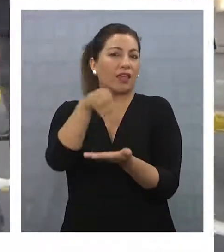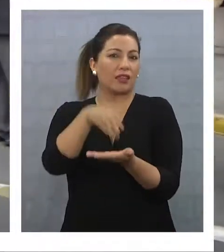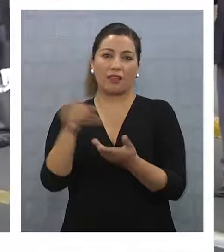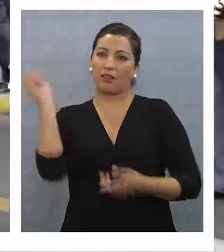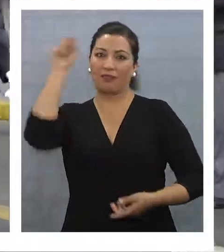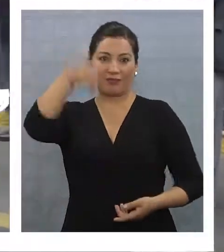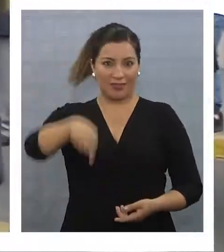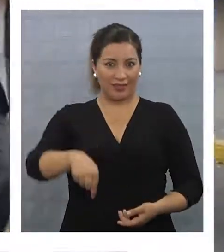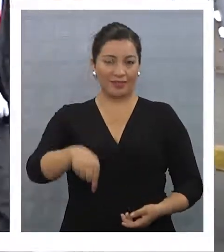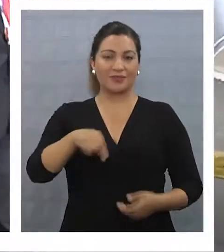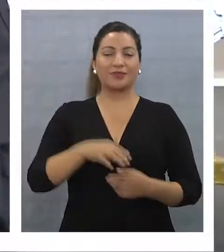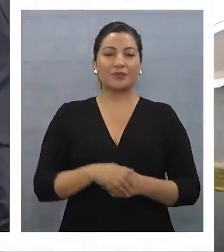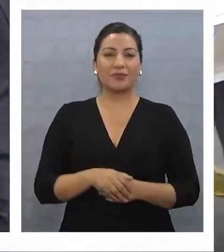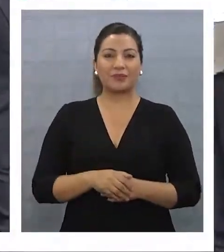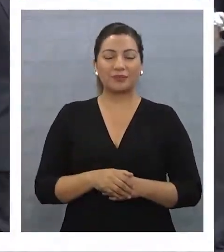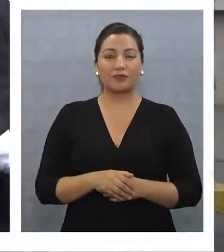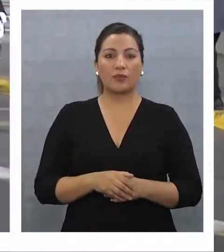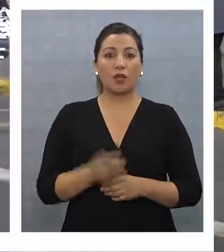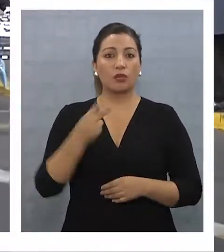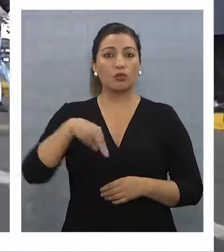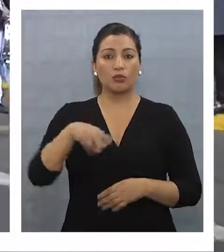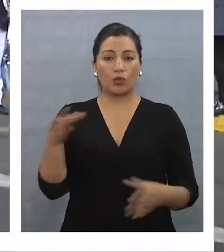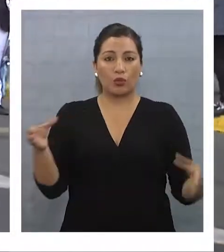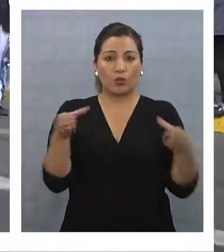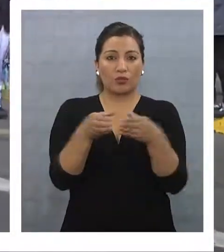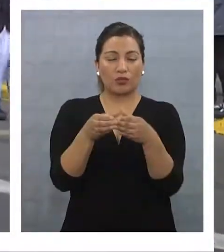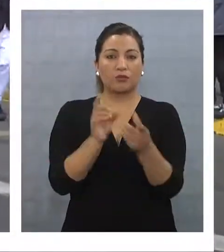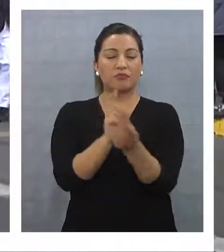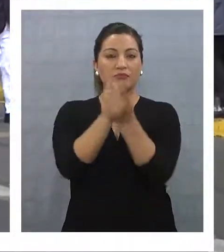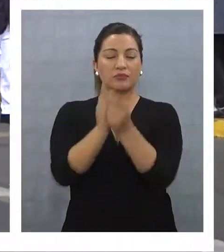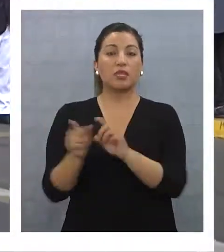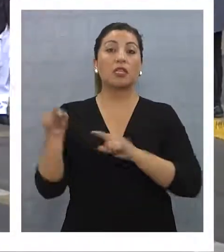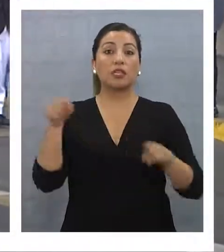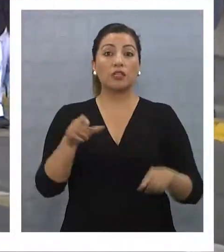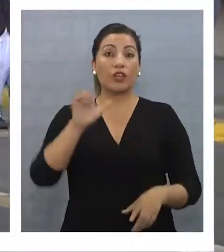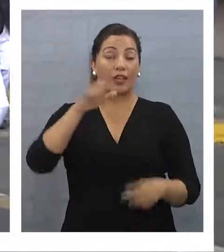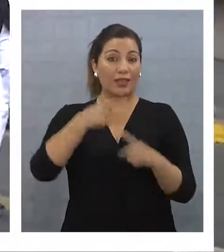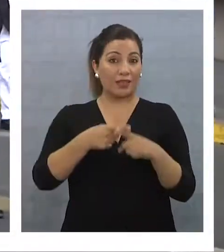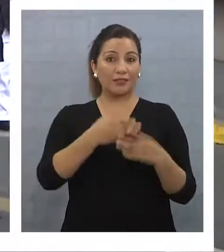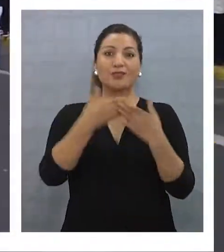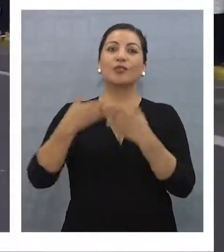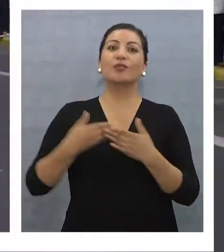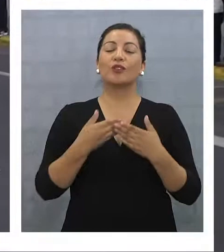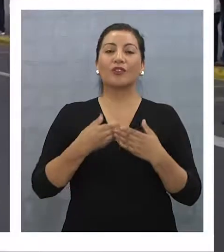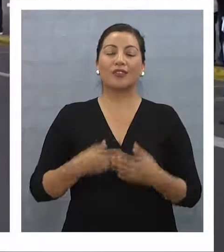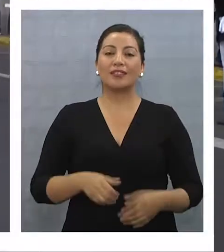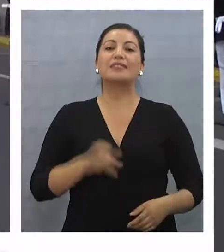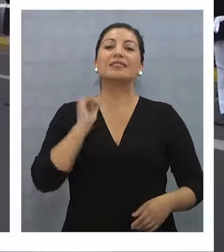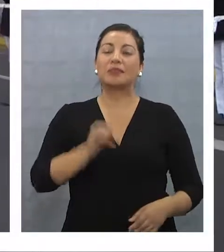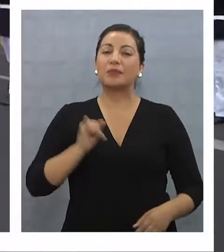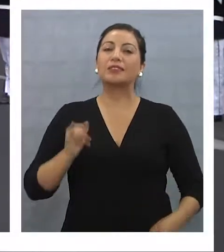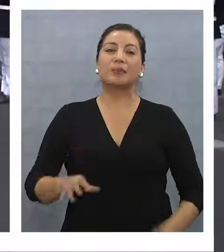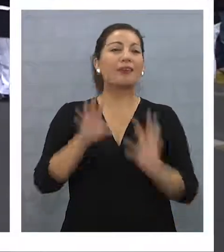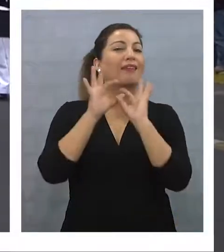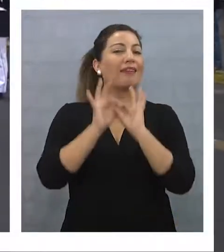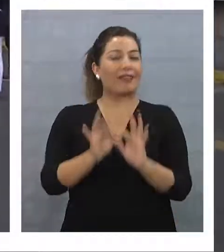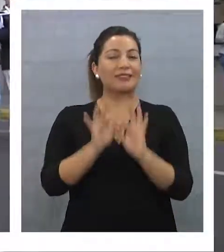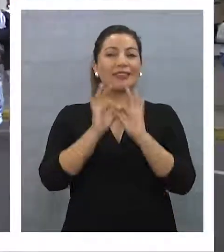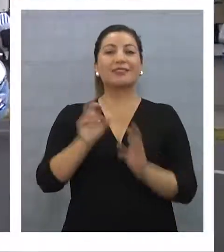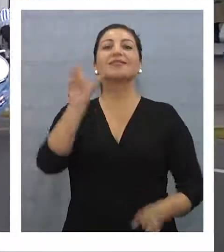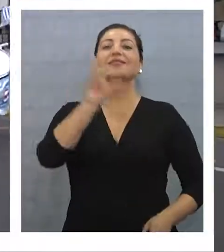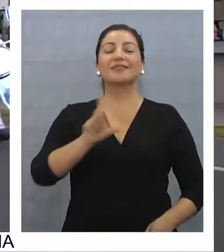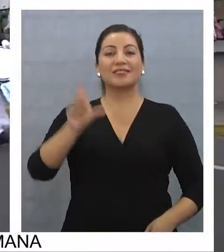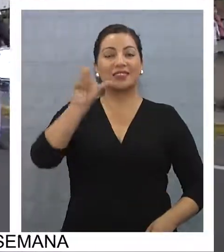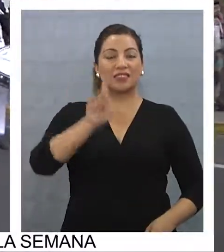por ejemplo, así que, ¿y a qué nos reunimos? Y aunque estos exalumnos no dejan de agradecer la formación que el liceo les